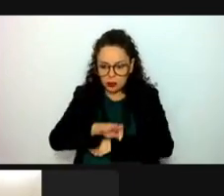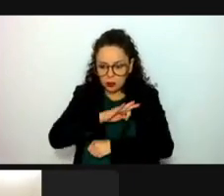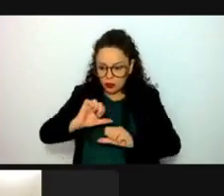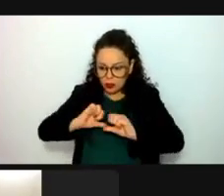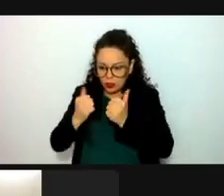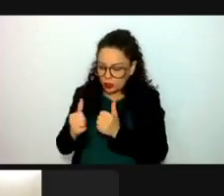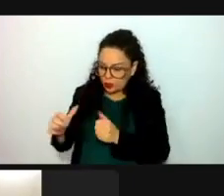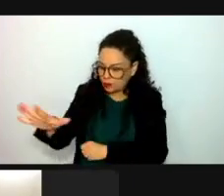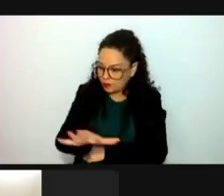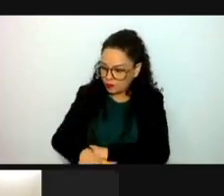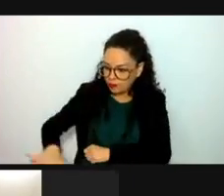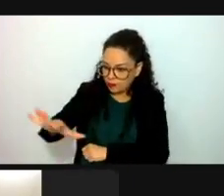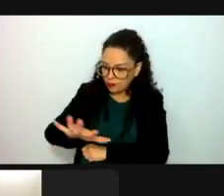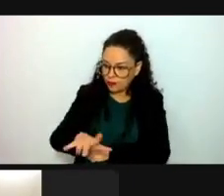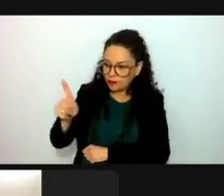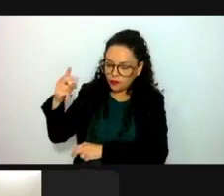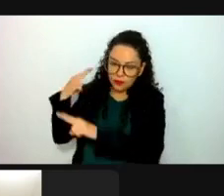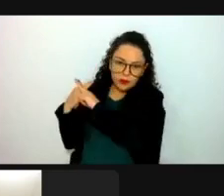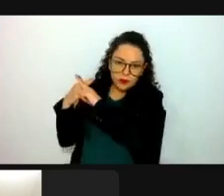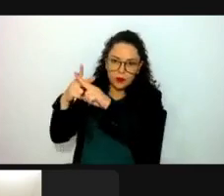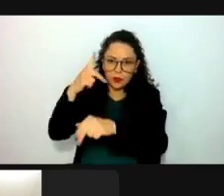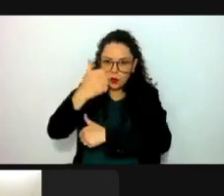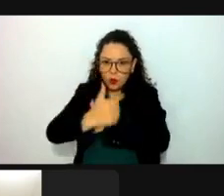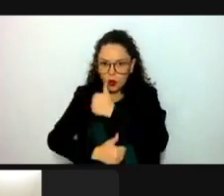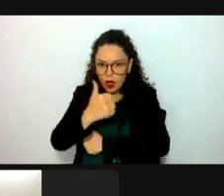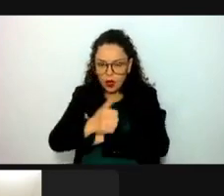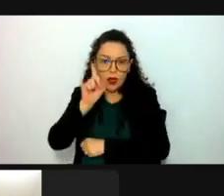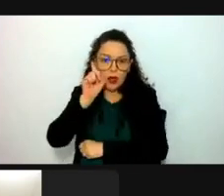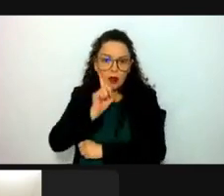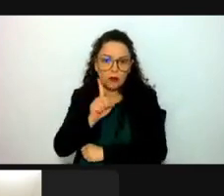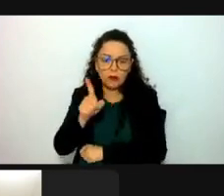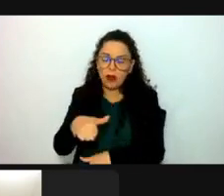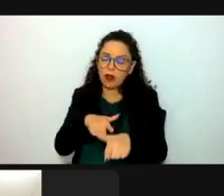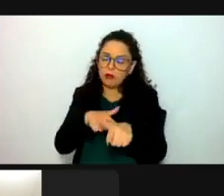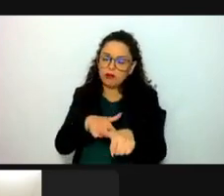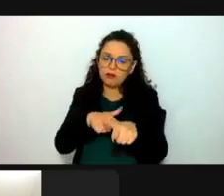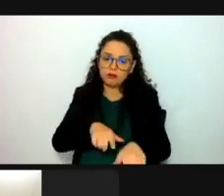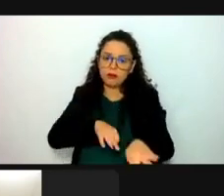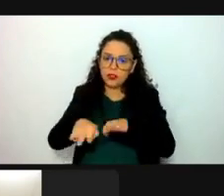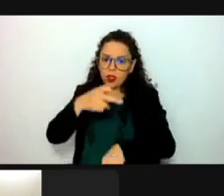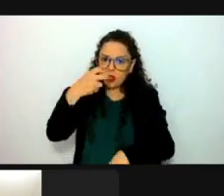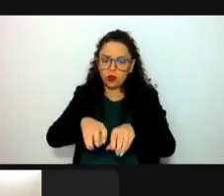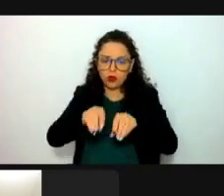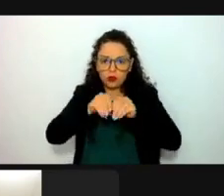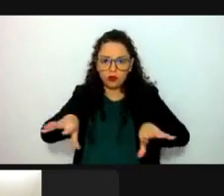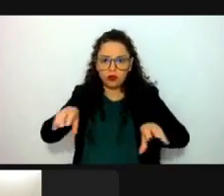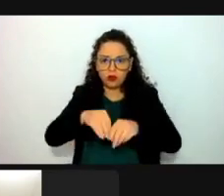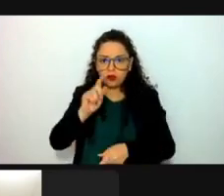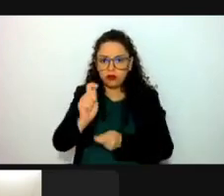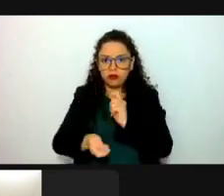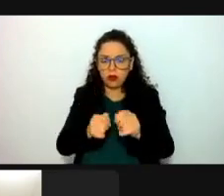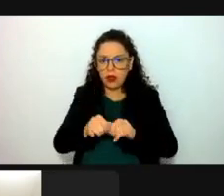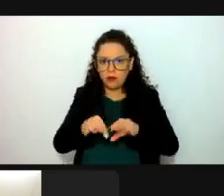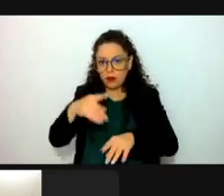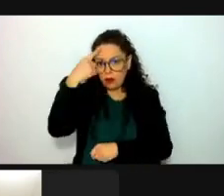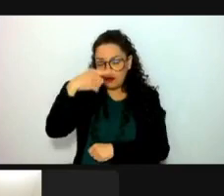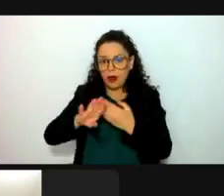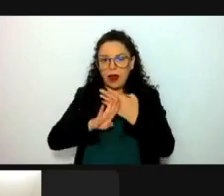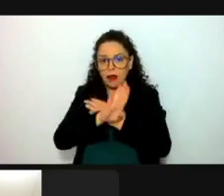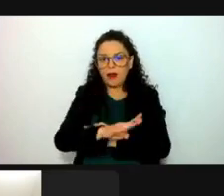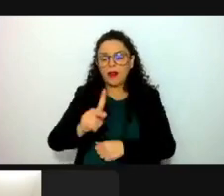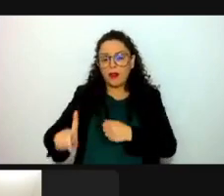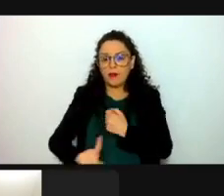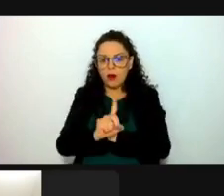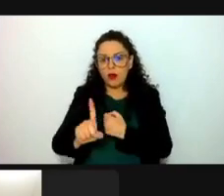toda su carrera, la doctora Martín del Pozo ha llevado a cabo una continua e intensa labor de divulgación, en especial para la mitigación de desastres volcánicos, en medios de